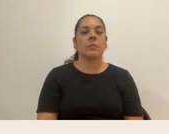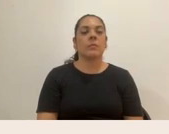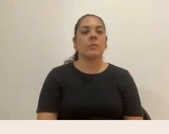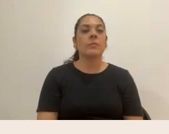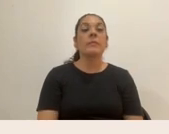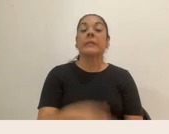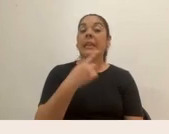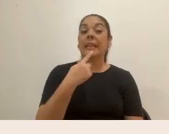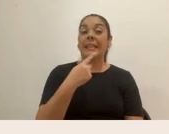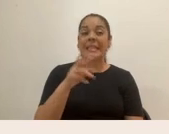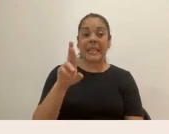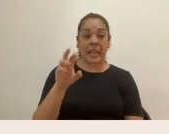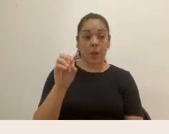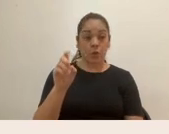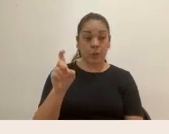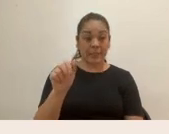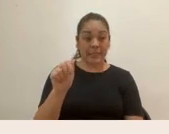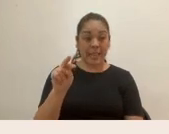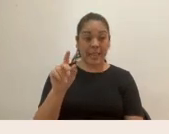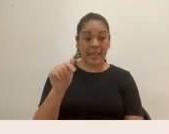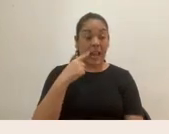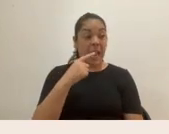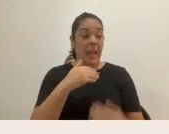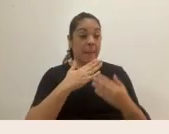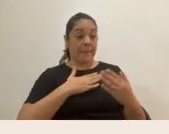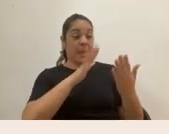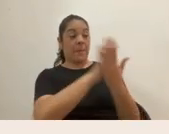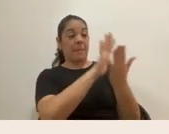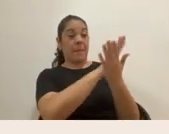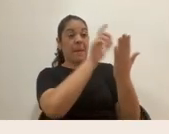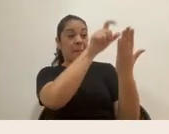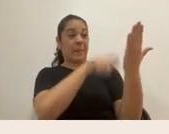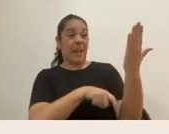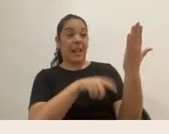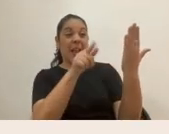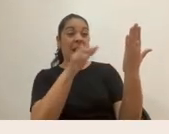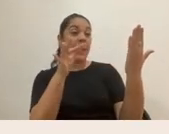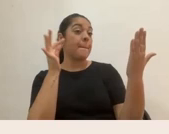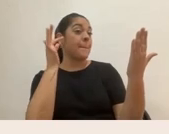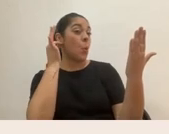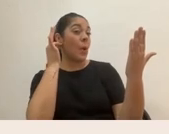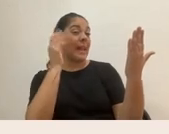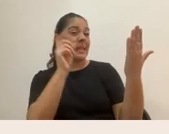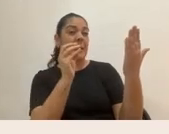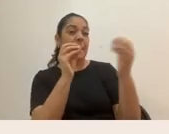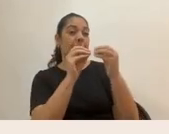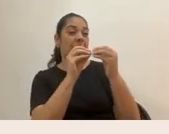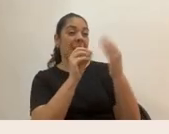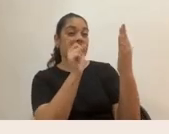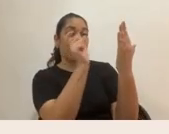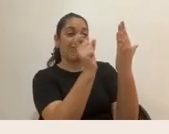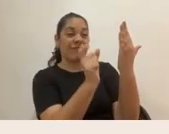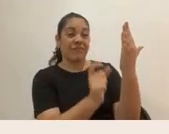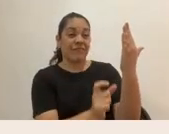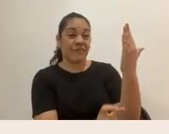Dice Roxana, tenemos en mi caso más cosas las mujeres que los hombres. Ok, Magali dice,